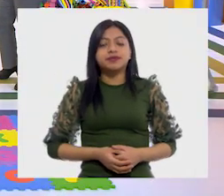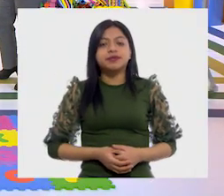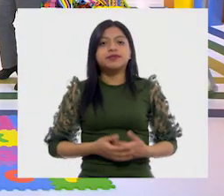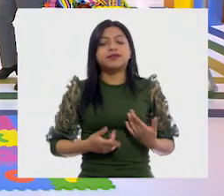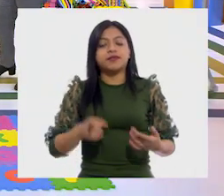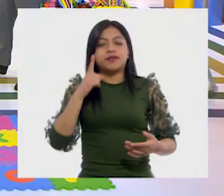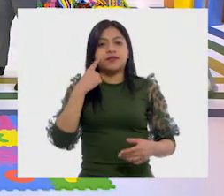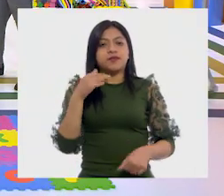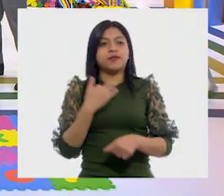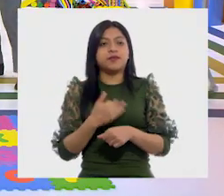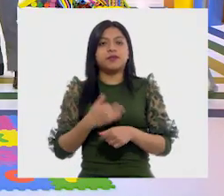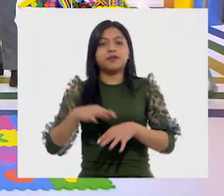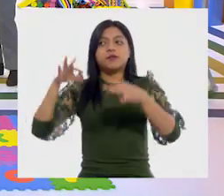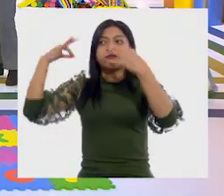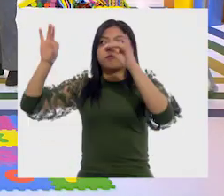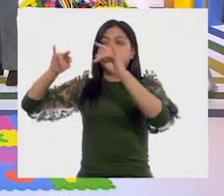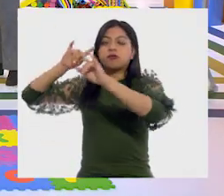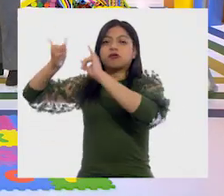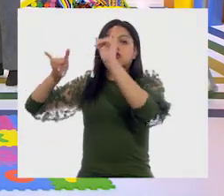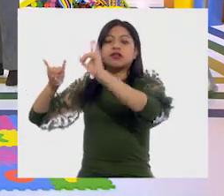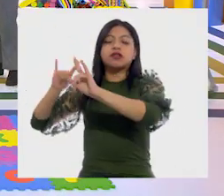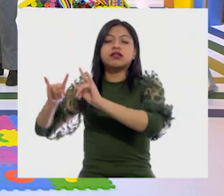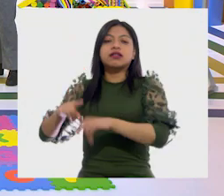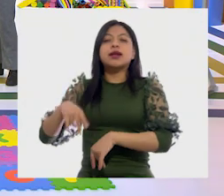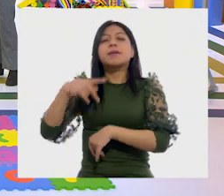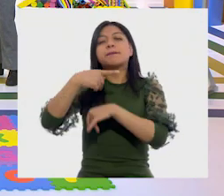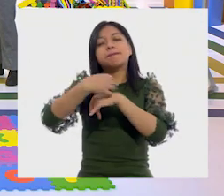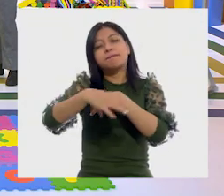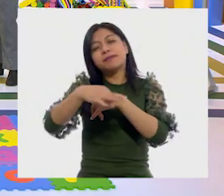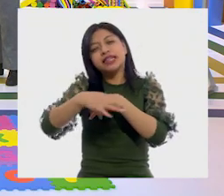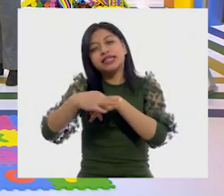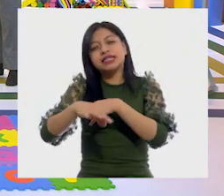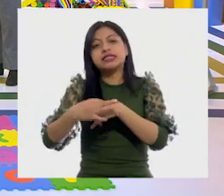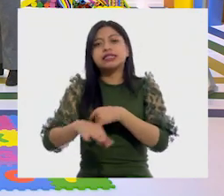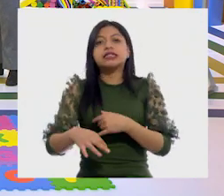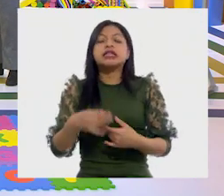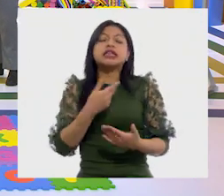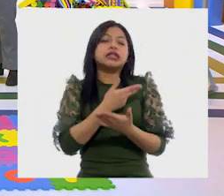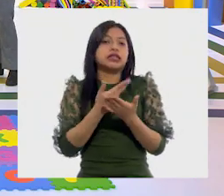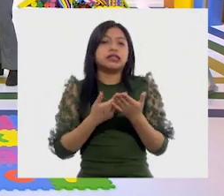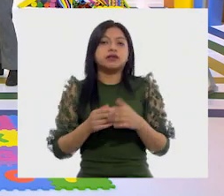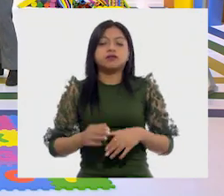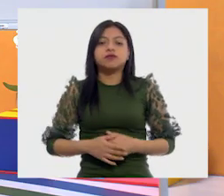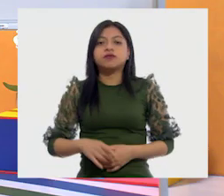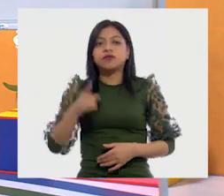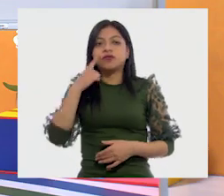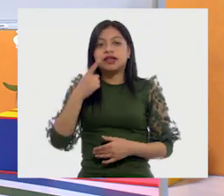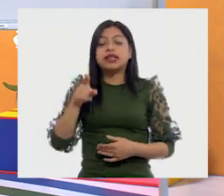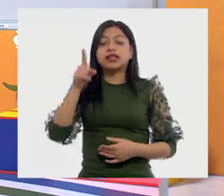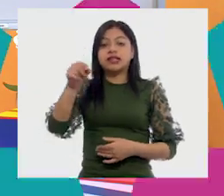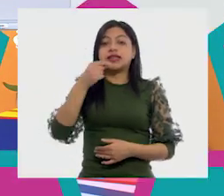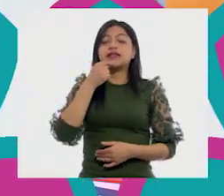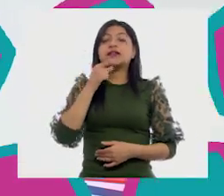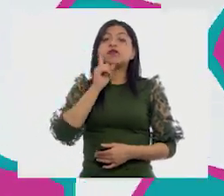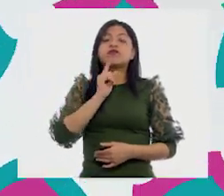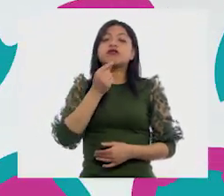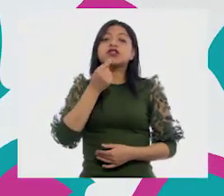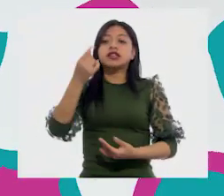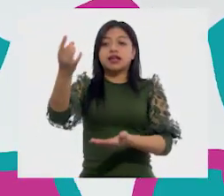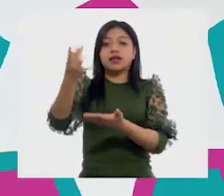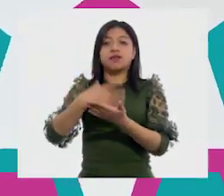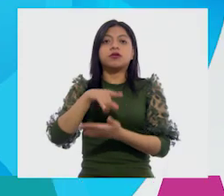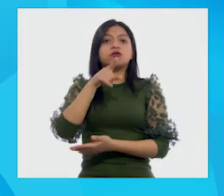cartel, un borrador, perdón, que hizo una niña. Ok. Y entonces nos lo mandó y quiero que me ayudes a